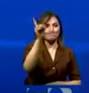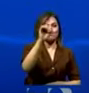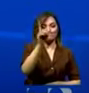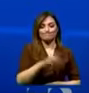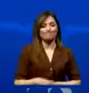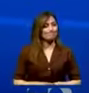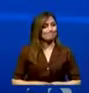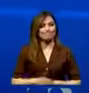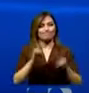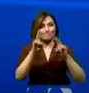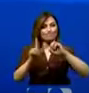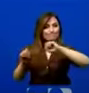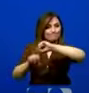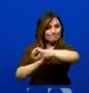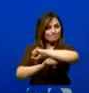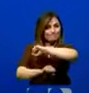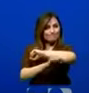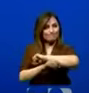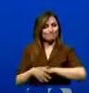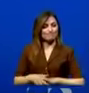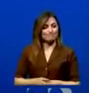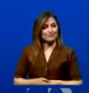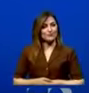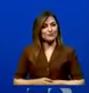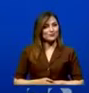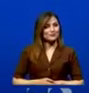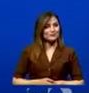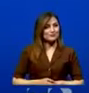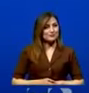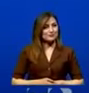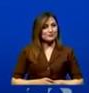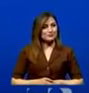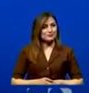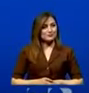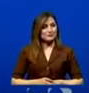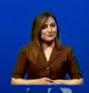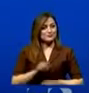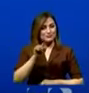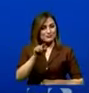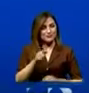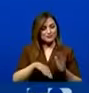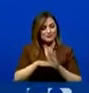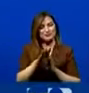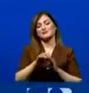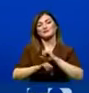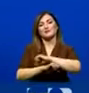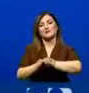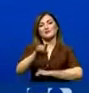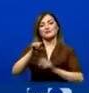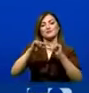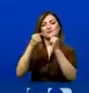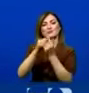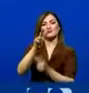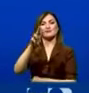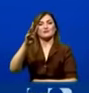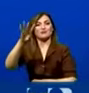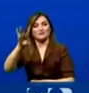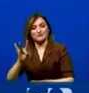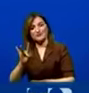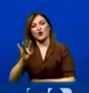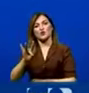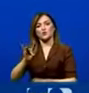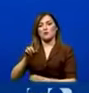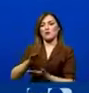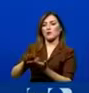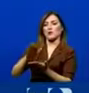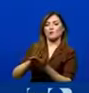fundamental por el cual no es posible que esa amnistía mal aprobada en contra de la Constitución